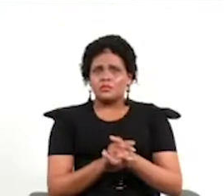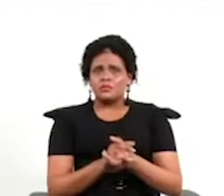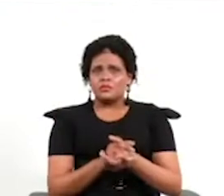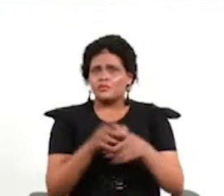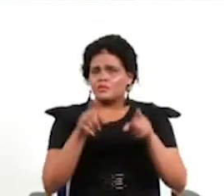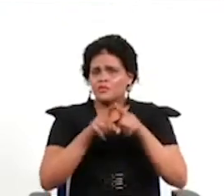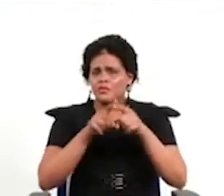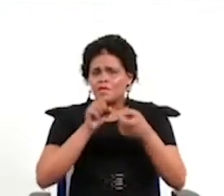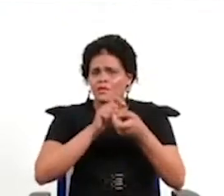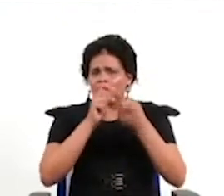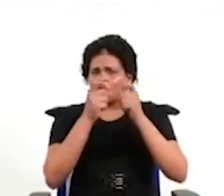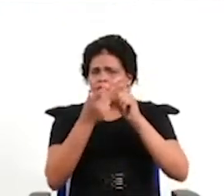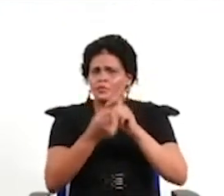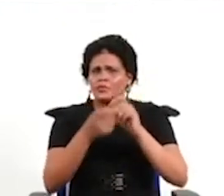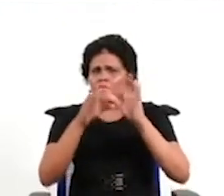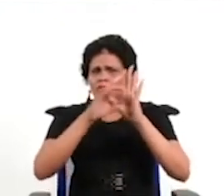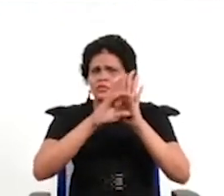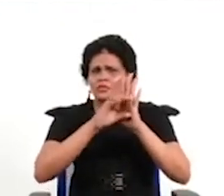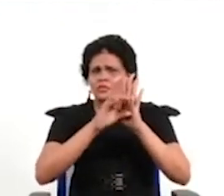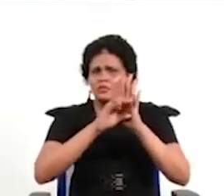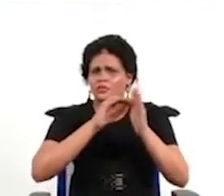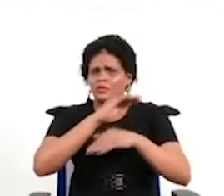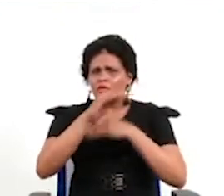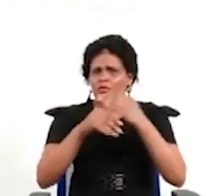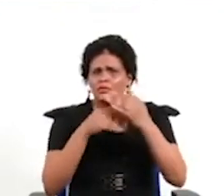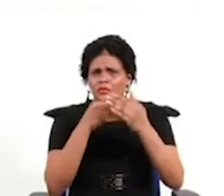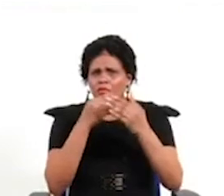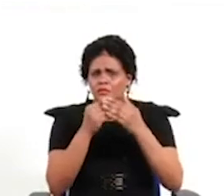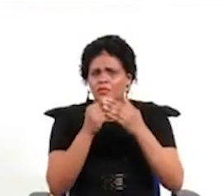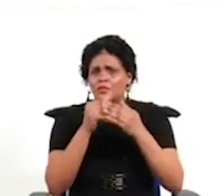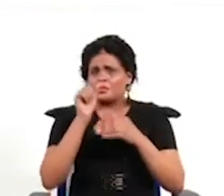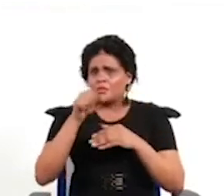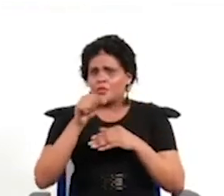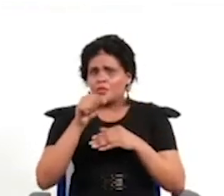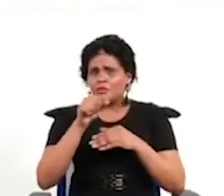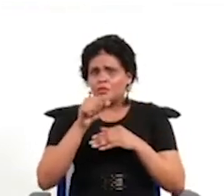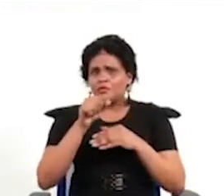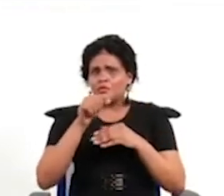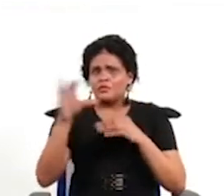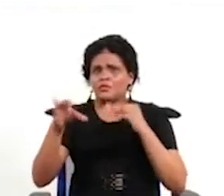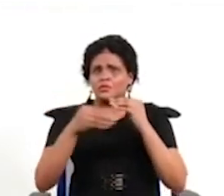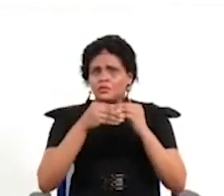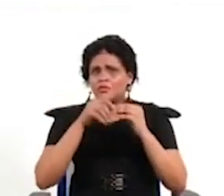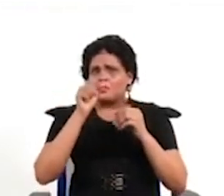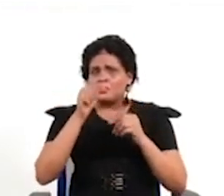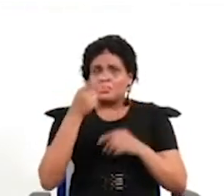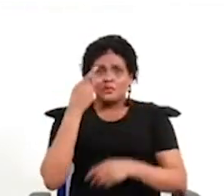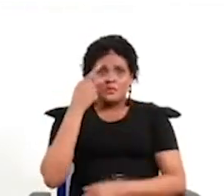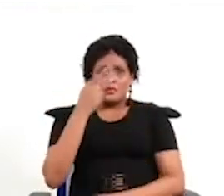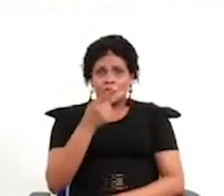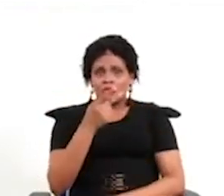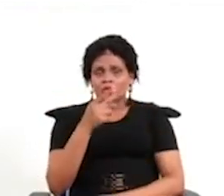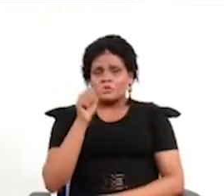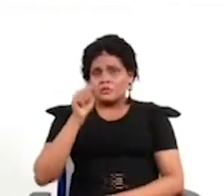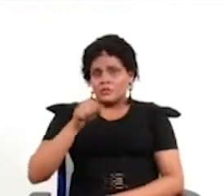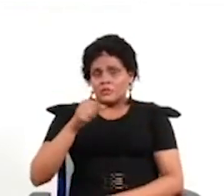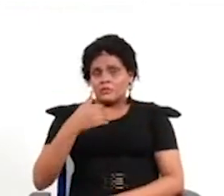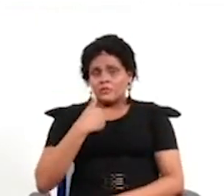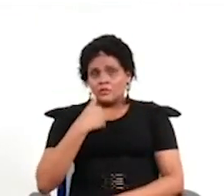de cambio constitucional es integral es a todo lo que se le propone pero en América Latina hemos visto como sí hay